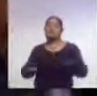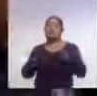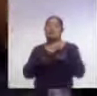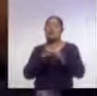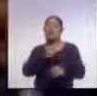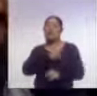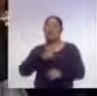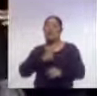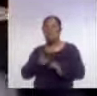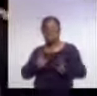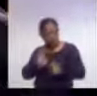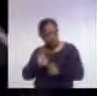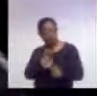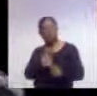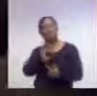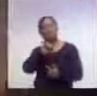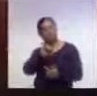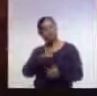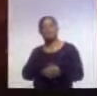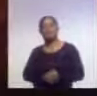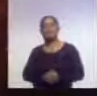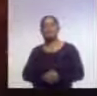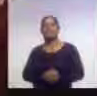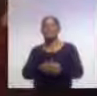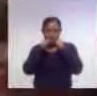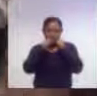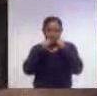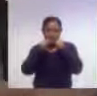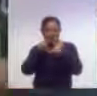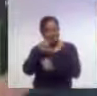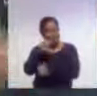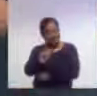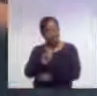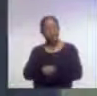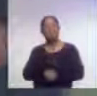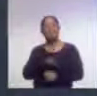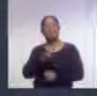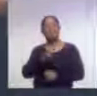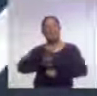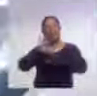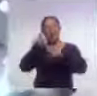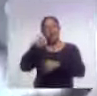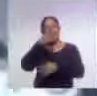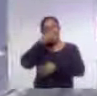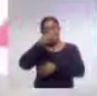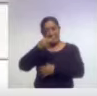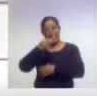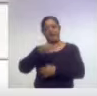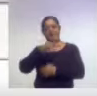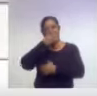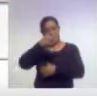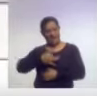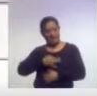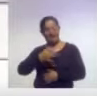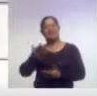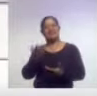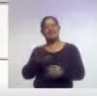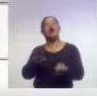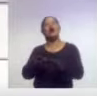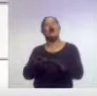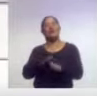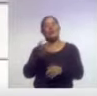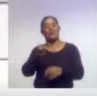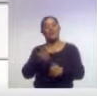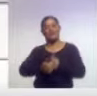deben mostrarse sí o sí. Pues estaremos muy pendientes al ratito, mi Pepe, y por supuesto tú nos estarás informando de cómo va este